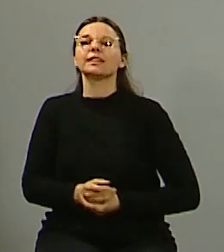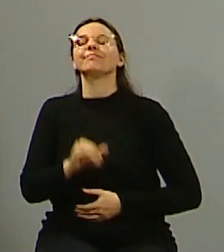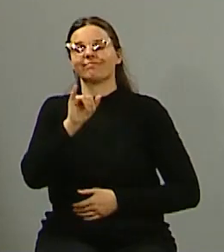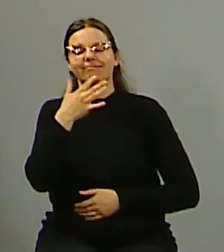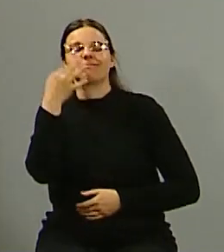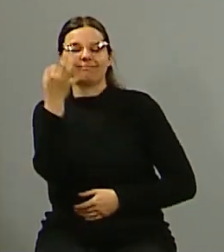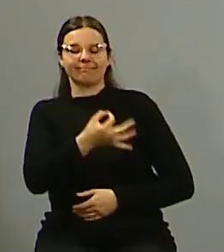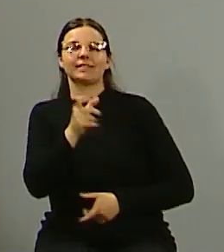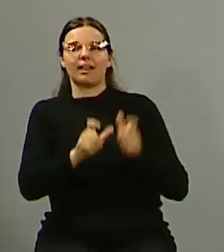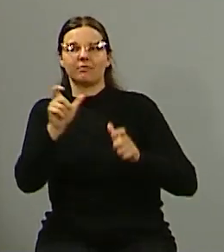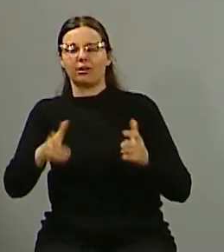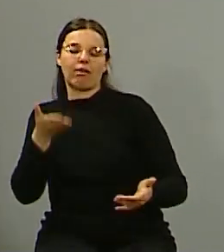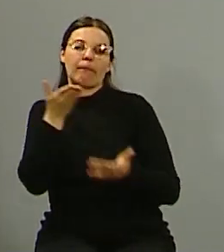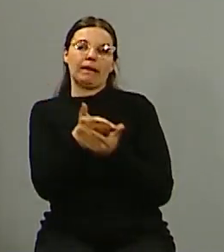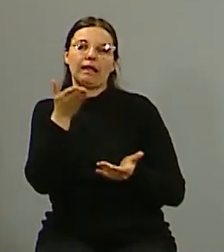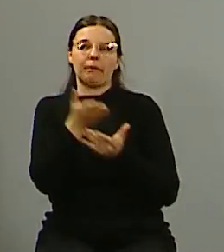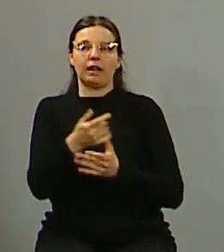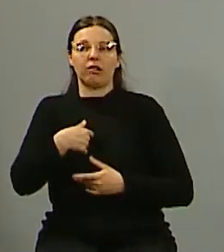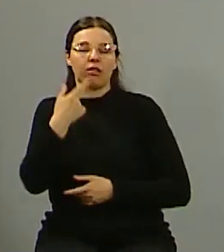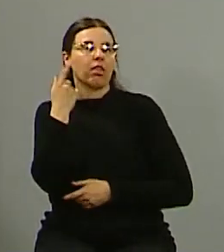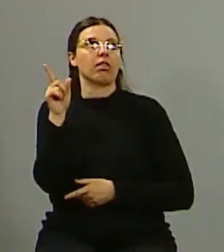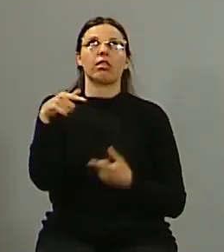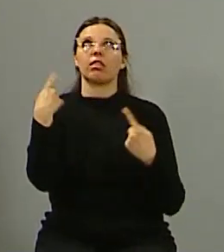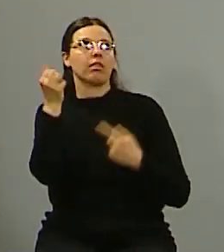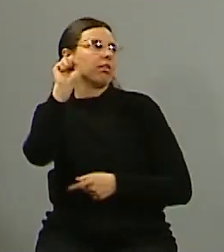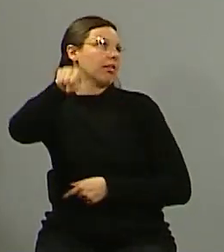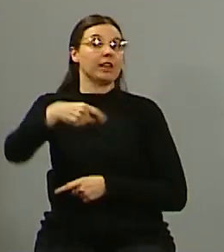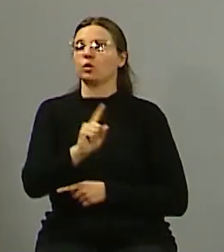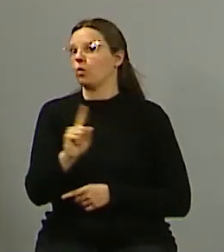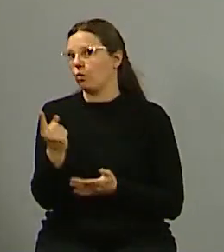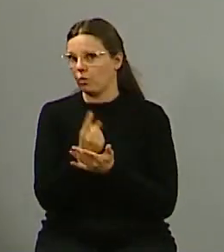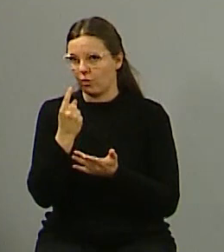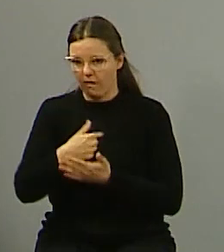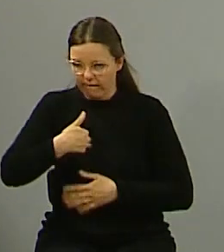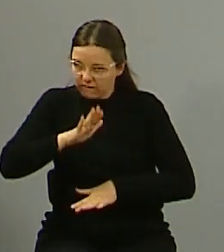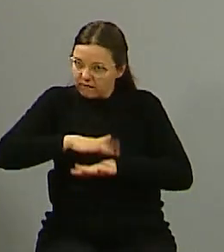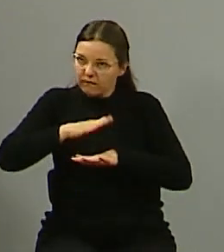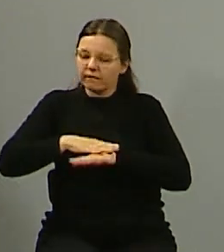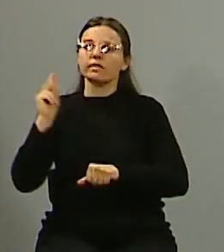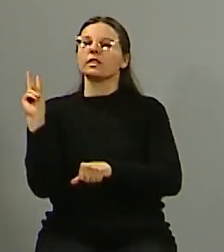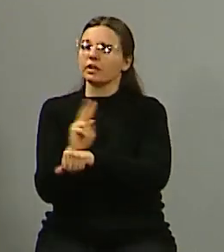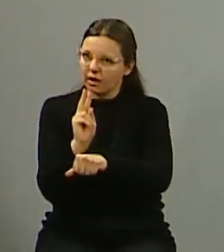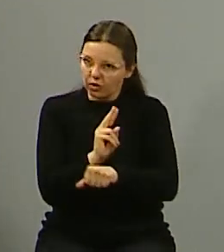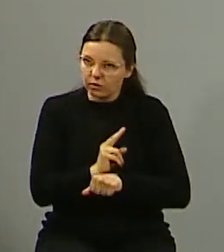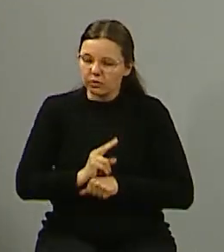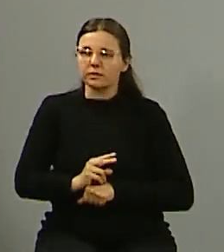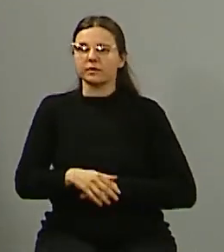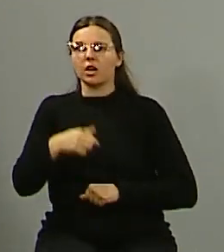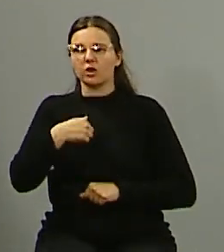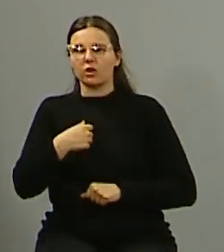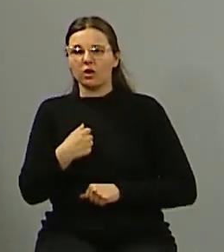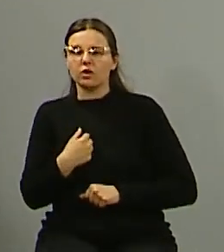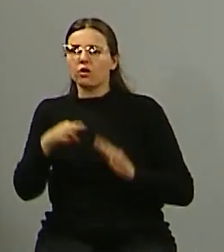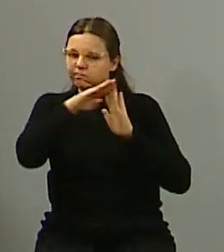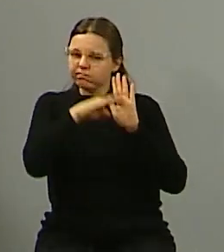está. Nosotros no nos podemos ya hacerlos distraídos como intendentes del tema de seguridad y tenemos que tener acciones concretas. De hecho, en Godo y Cruz nosotros tenemos